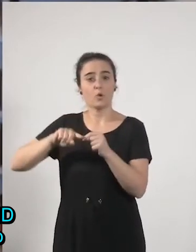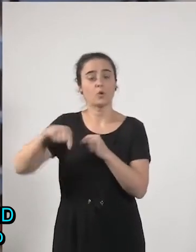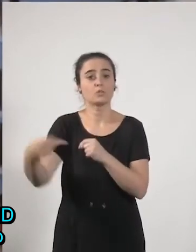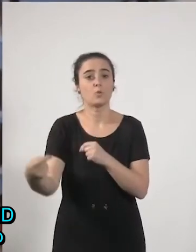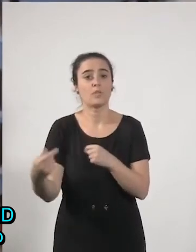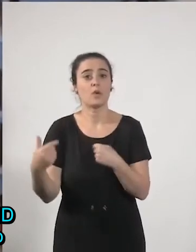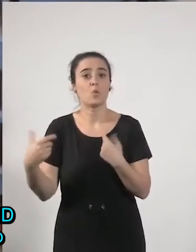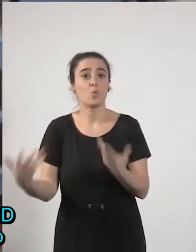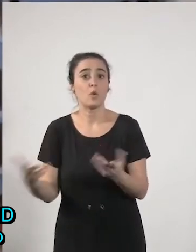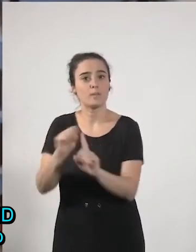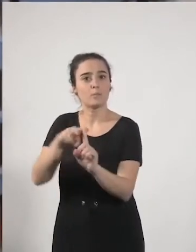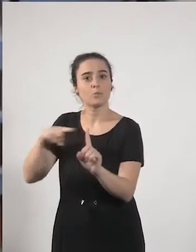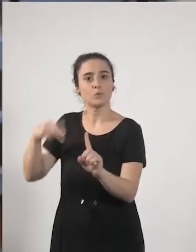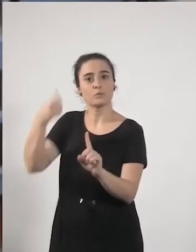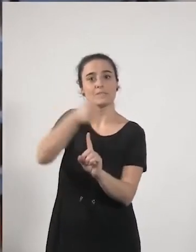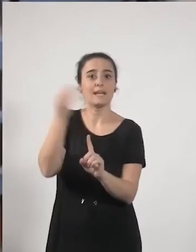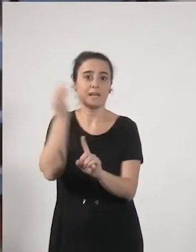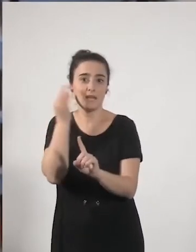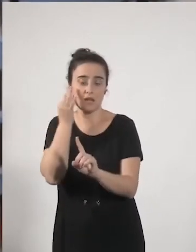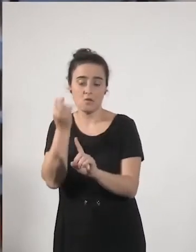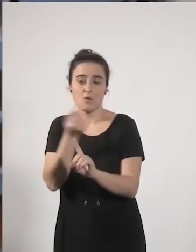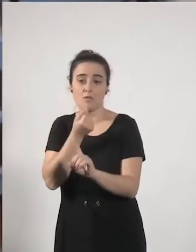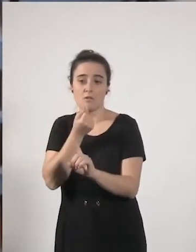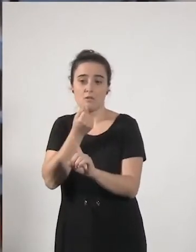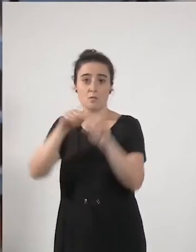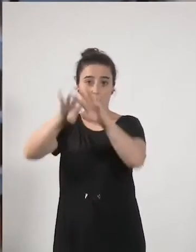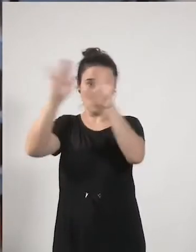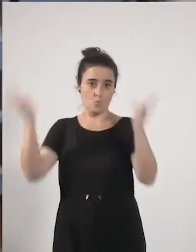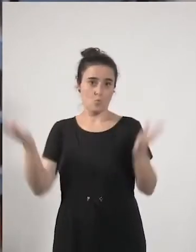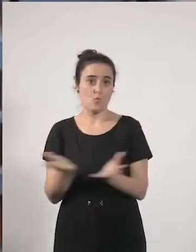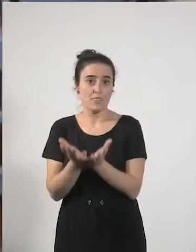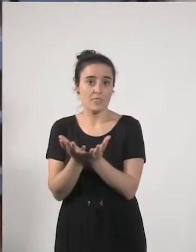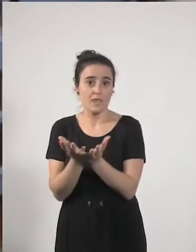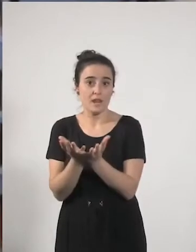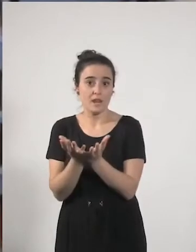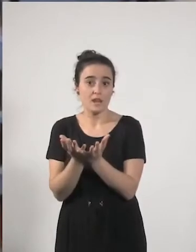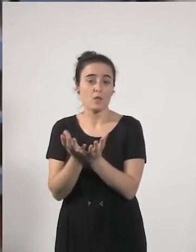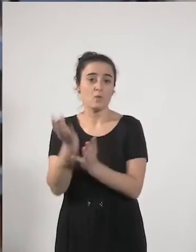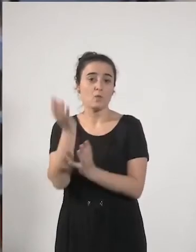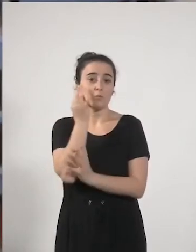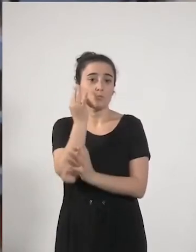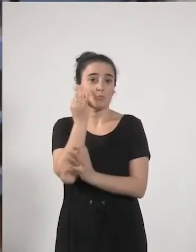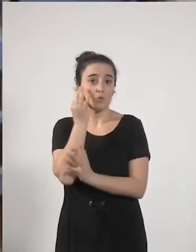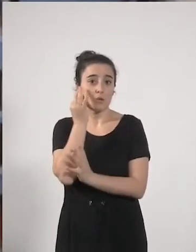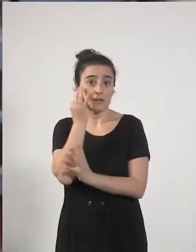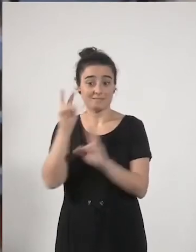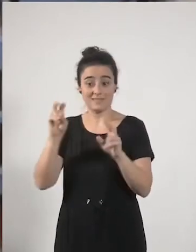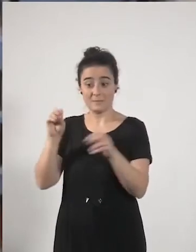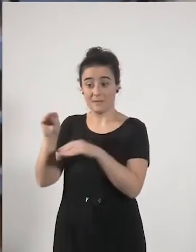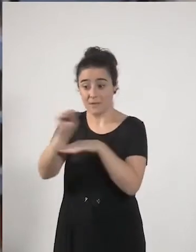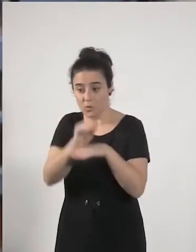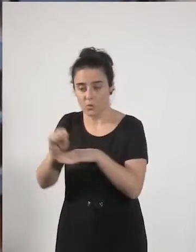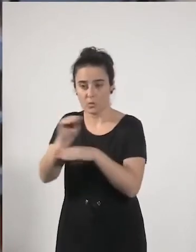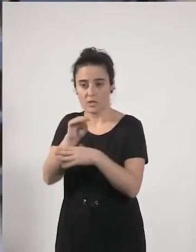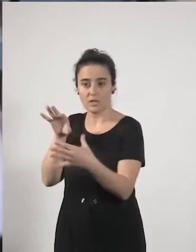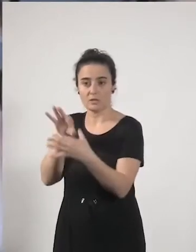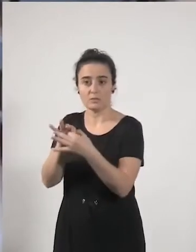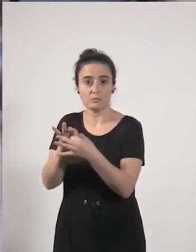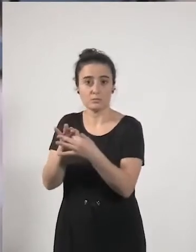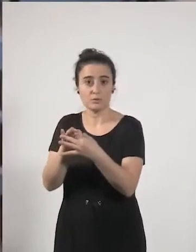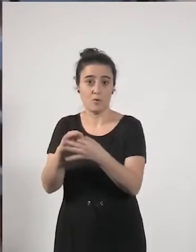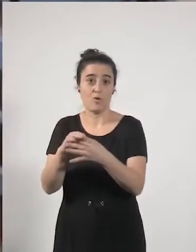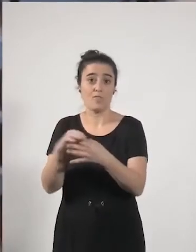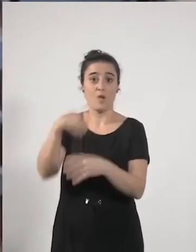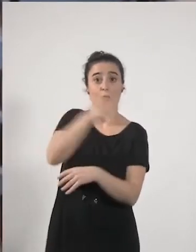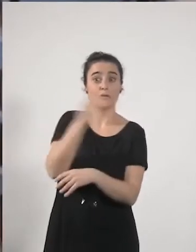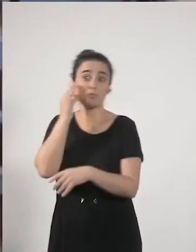desde una perspectiva de género y dice que a nivel mundial la contribución de las mujeres a estos cuidados triplica la de los hombres y esto después